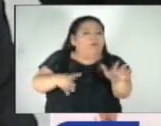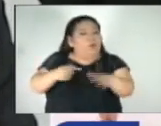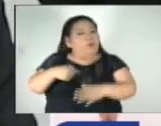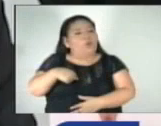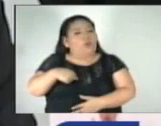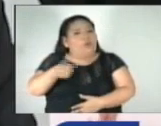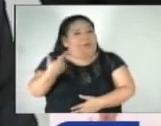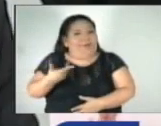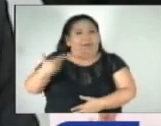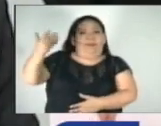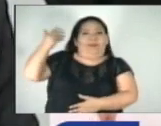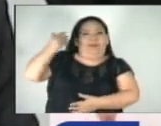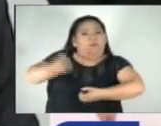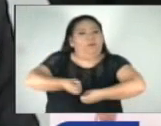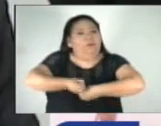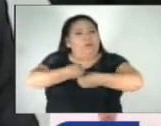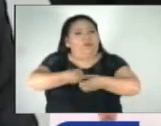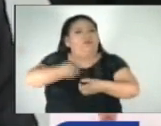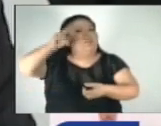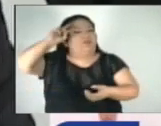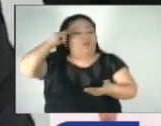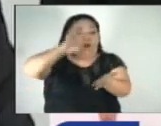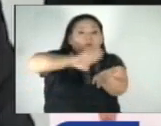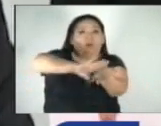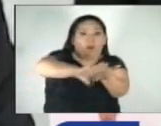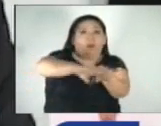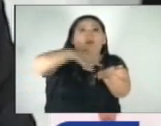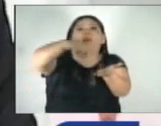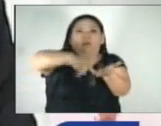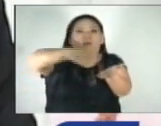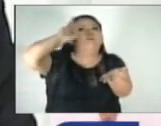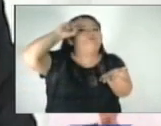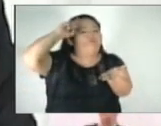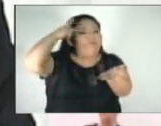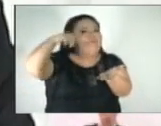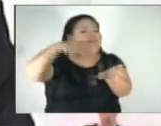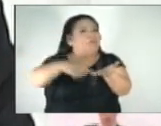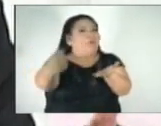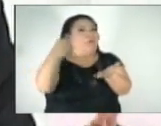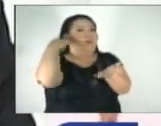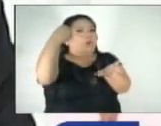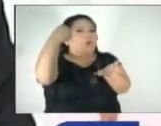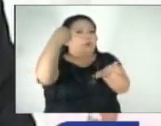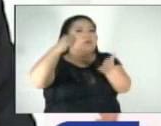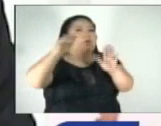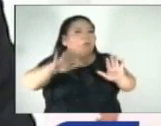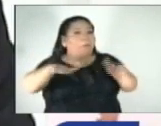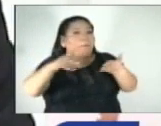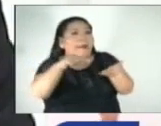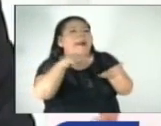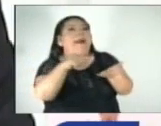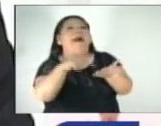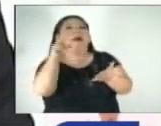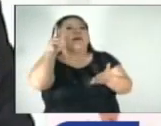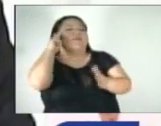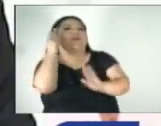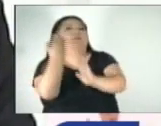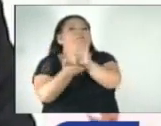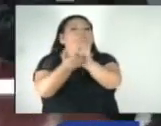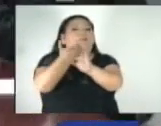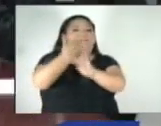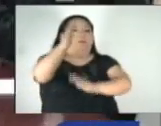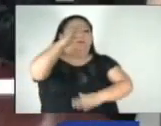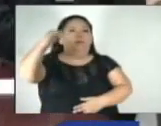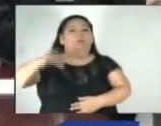yo ya he expresado de que el consumo es parte de una de las variables que se utilizan como indicador de crecimiento de un